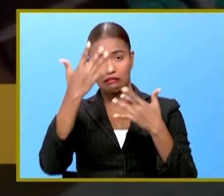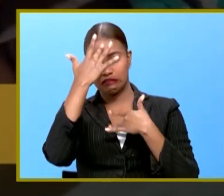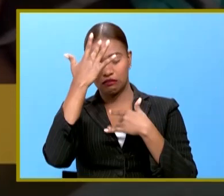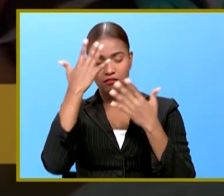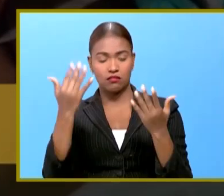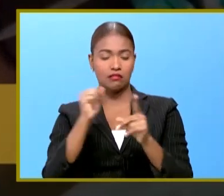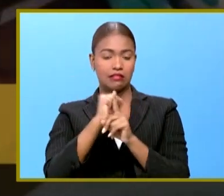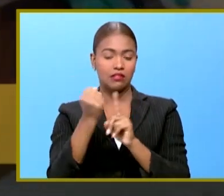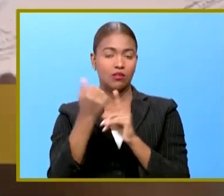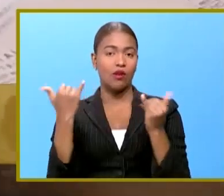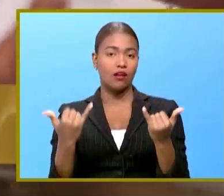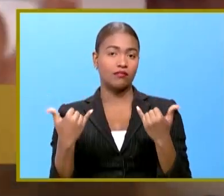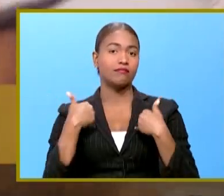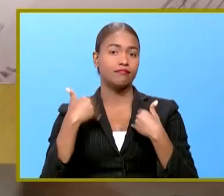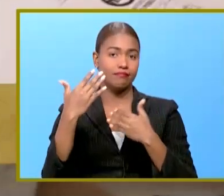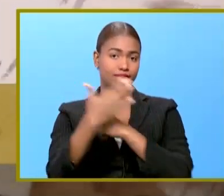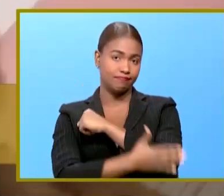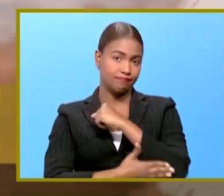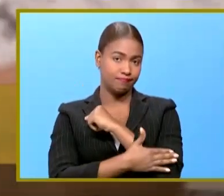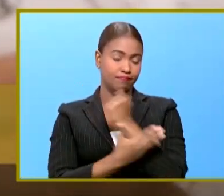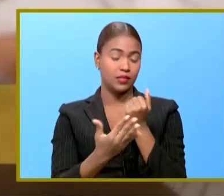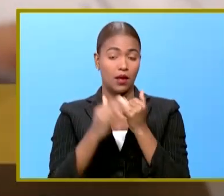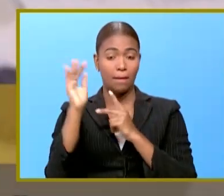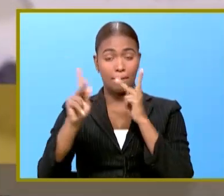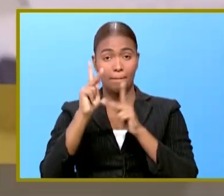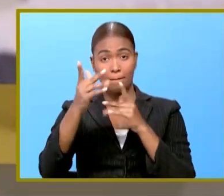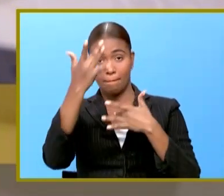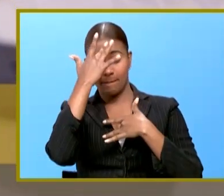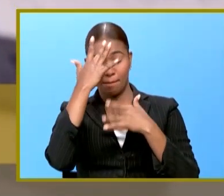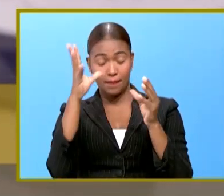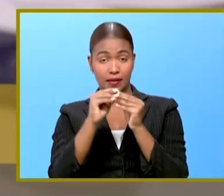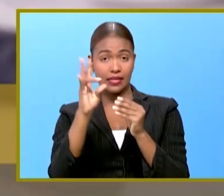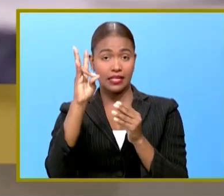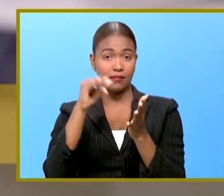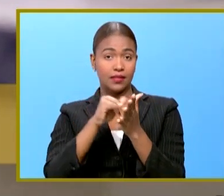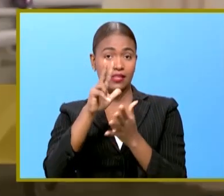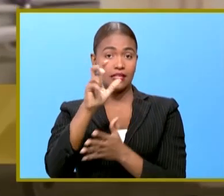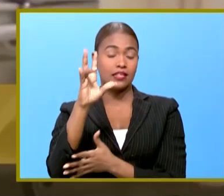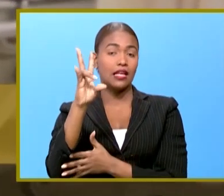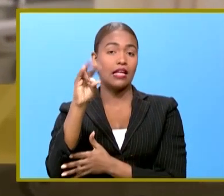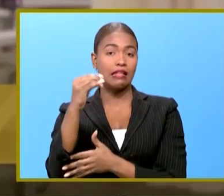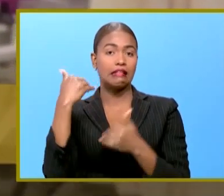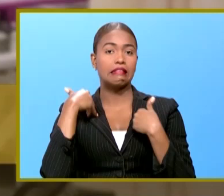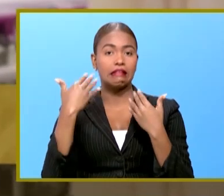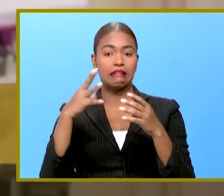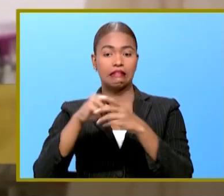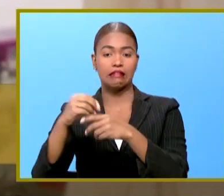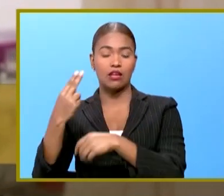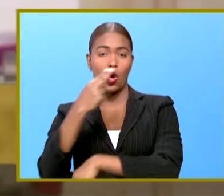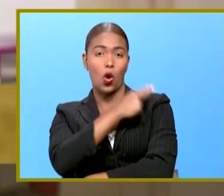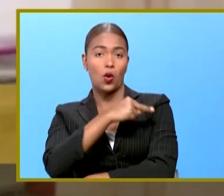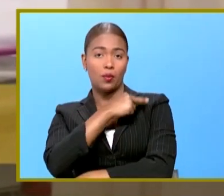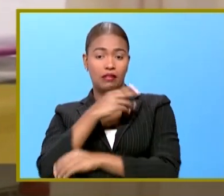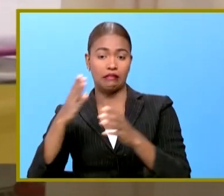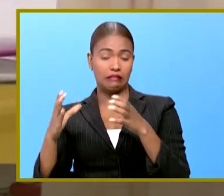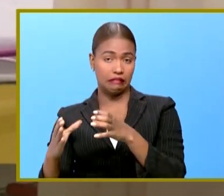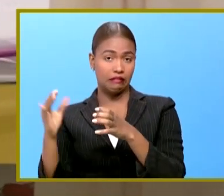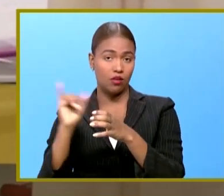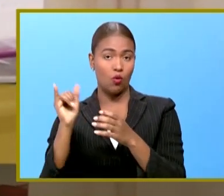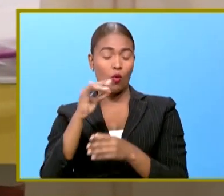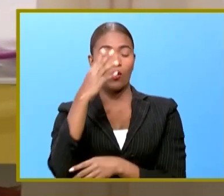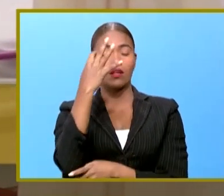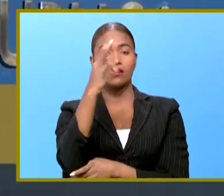la pandemia afectando el país de los contagiados 7.370 se encuentran en aislamiento hospitalario mientras